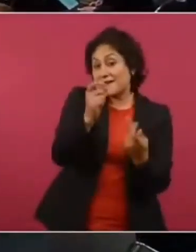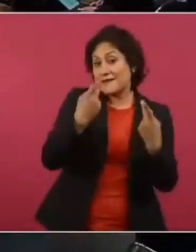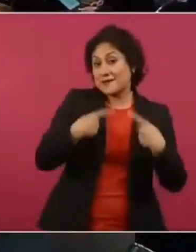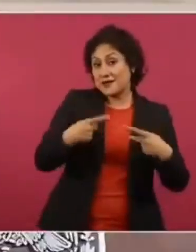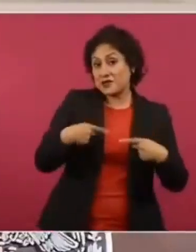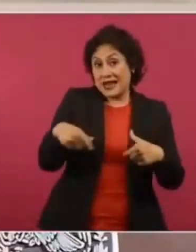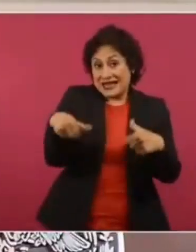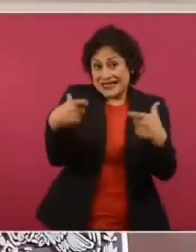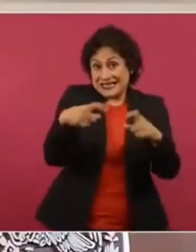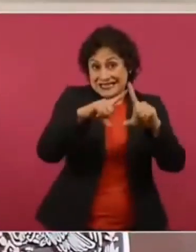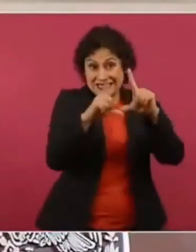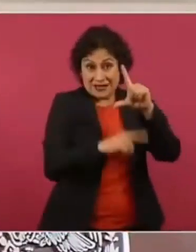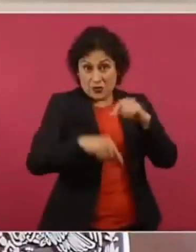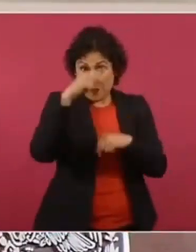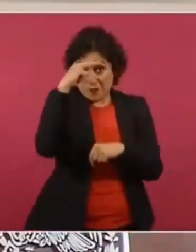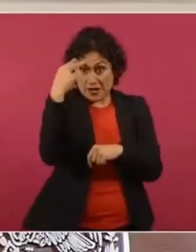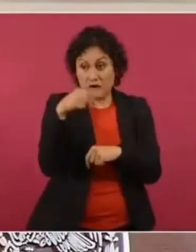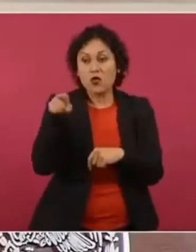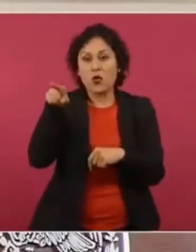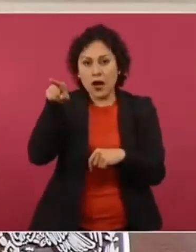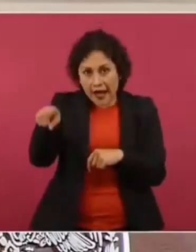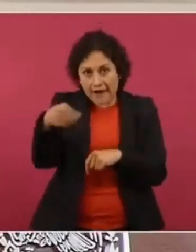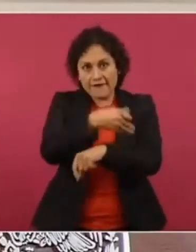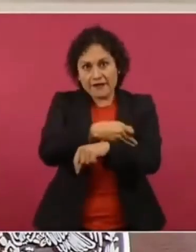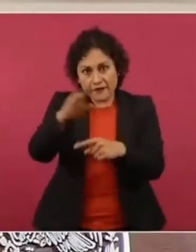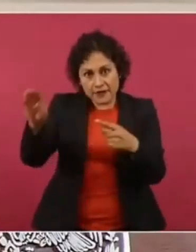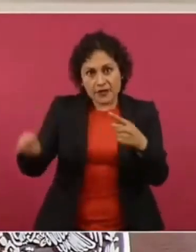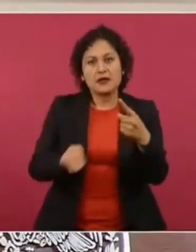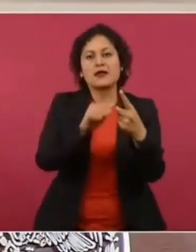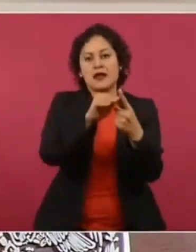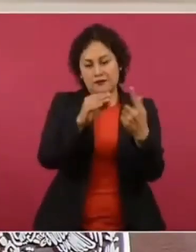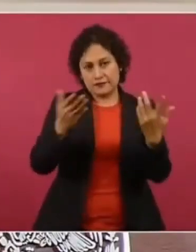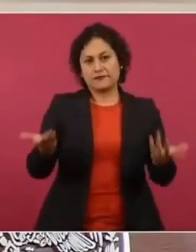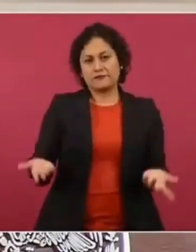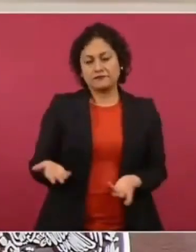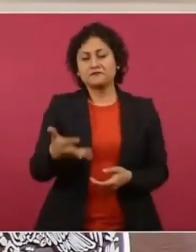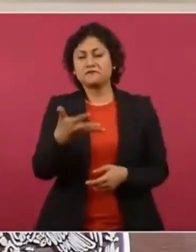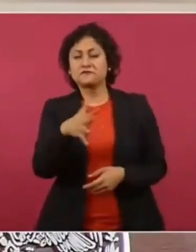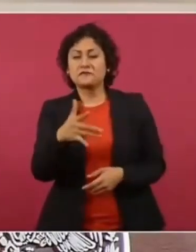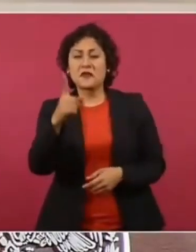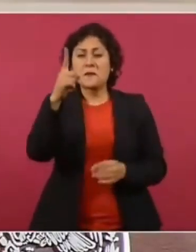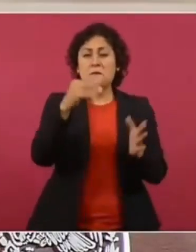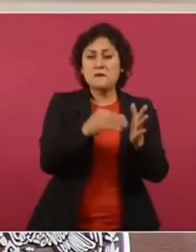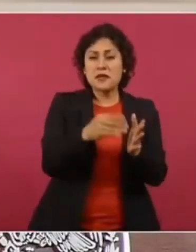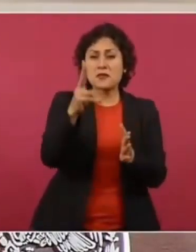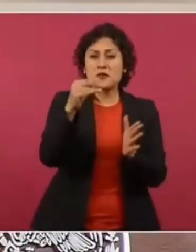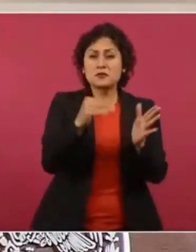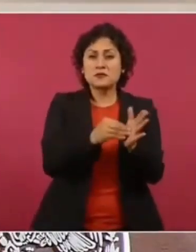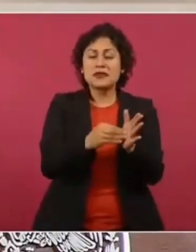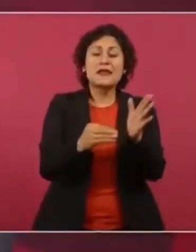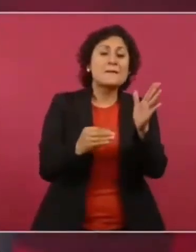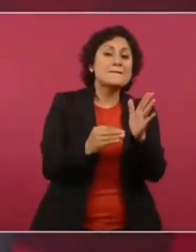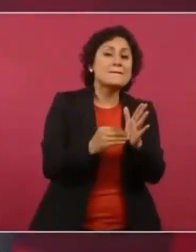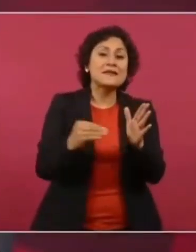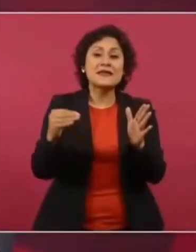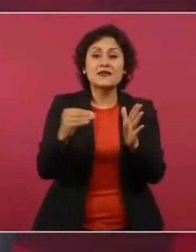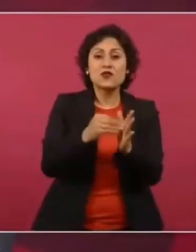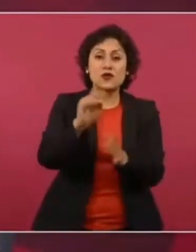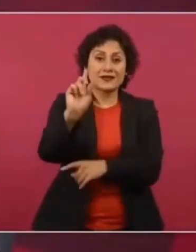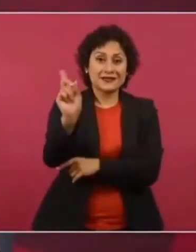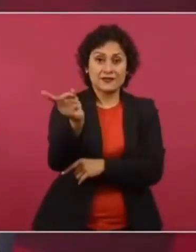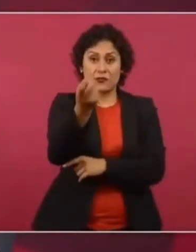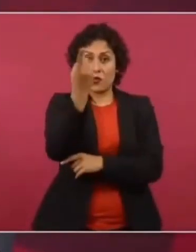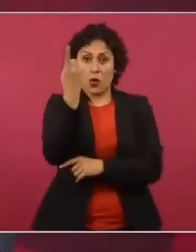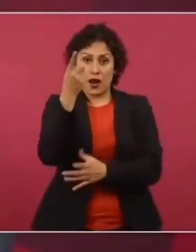Y era como, también como de mil, dos mil millones de dólares. Lo que estaba en pleito.